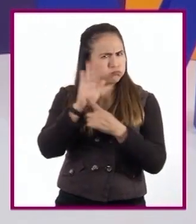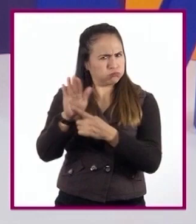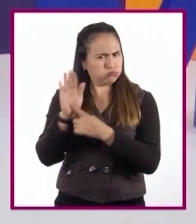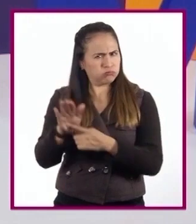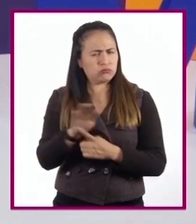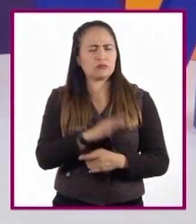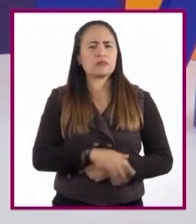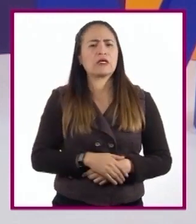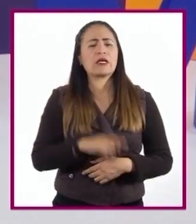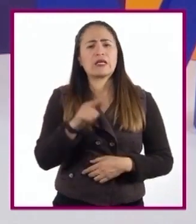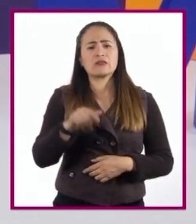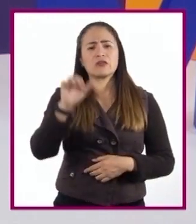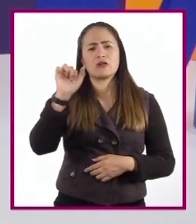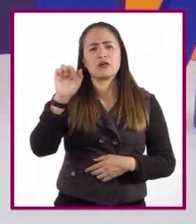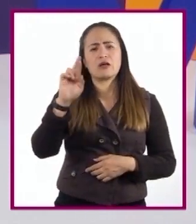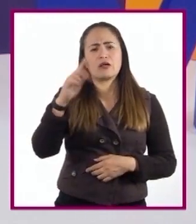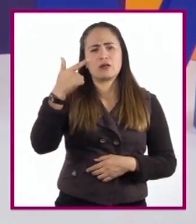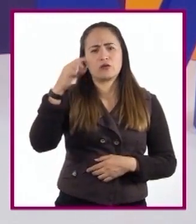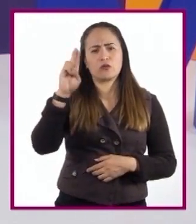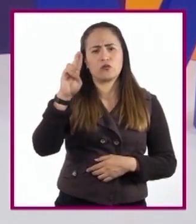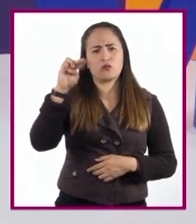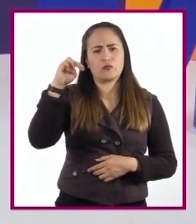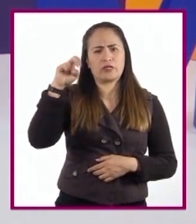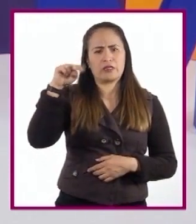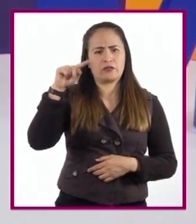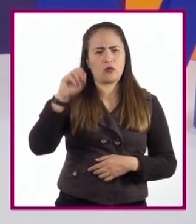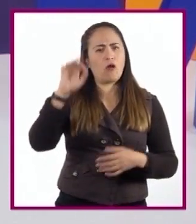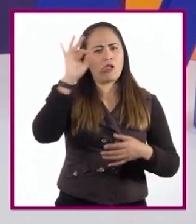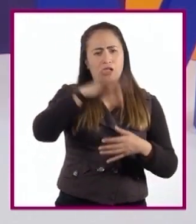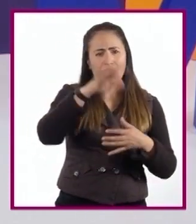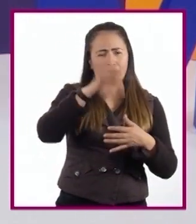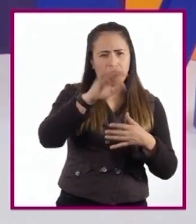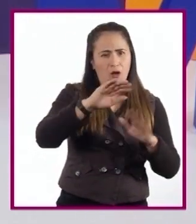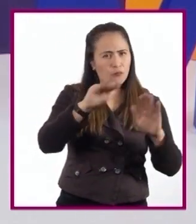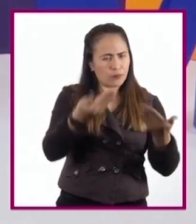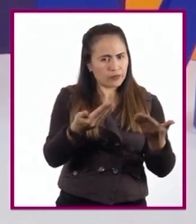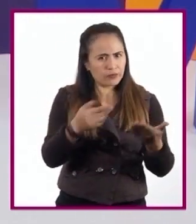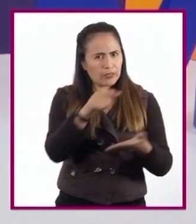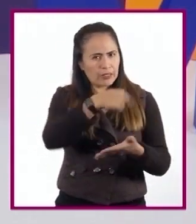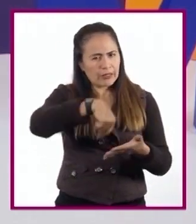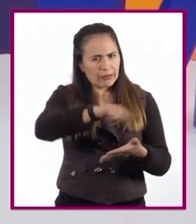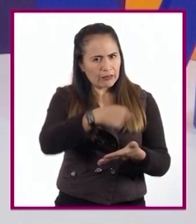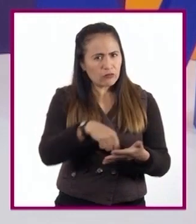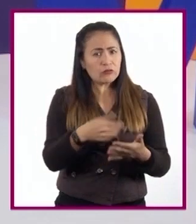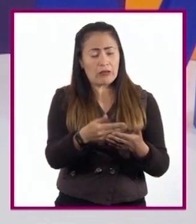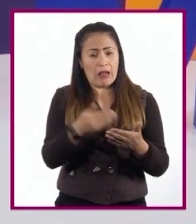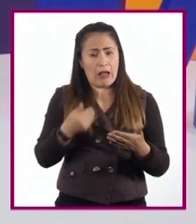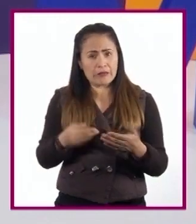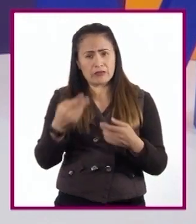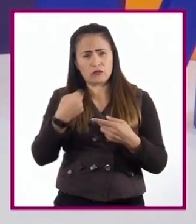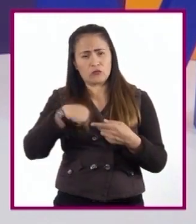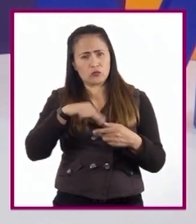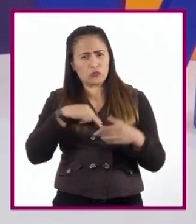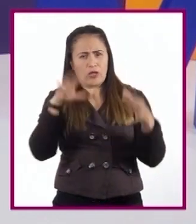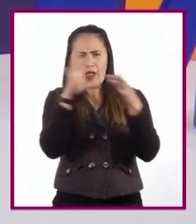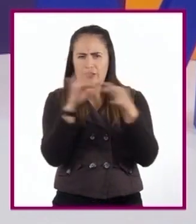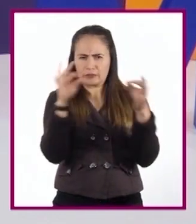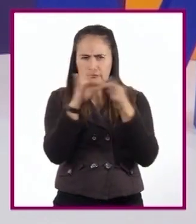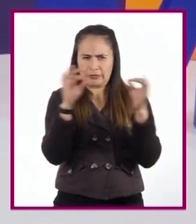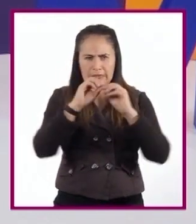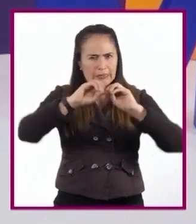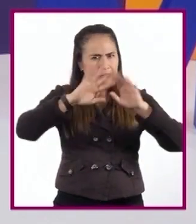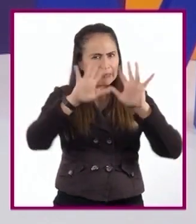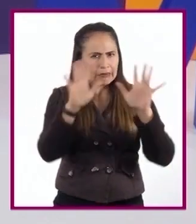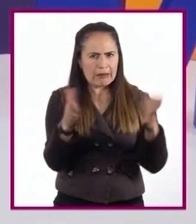siempre busca persuadir o convencer y, en este sentido, debemos procurar que nuestro argumento sea coherente, sólido